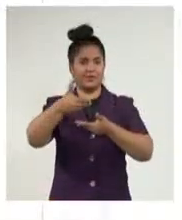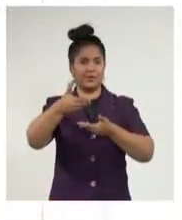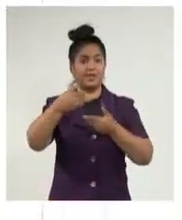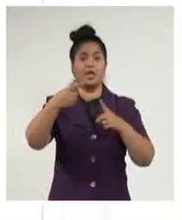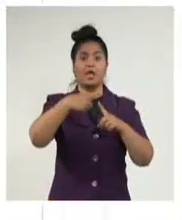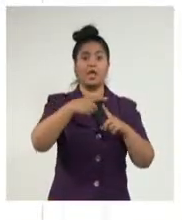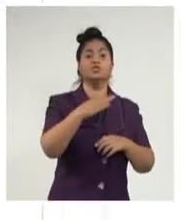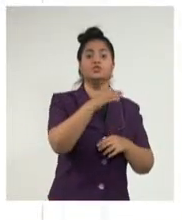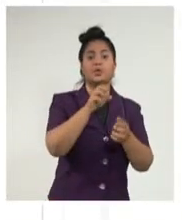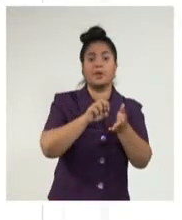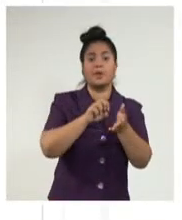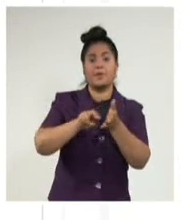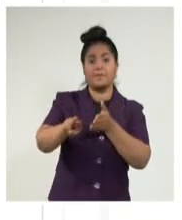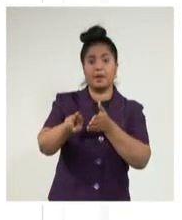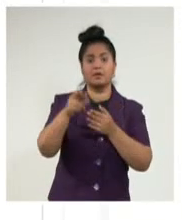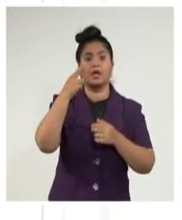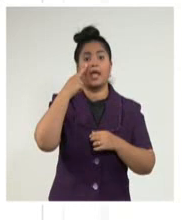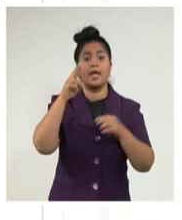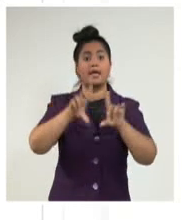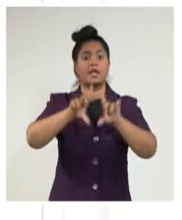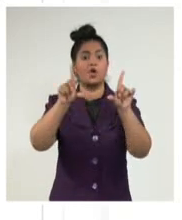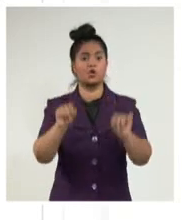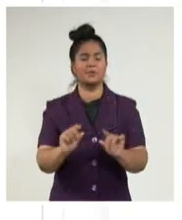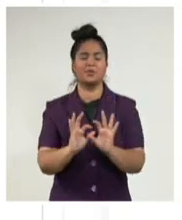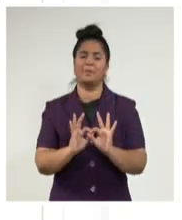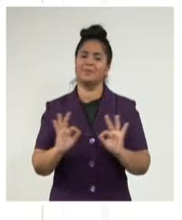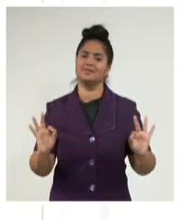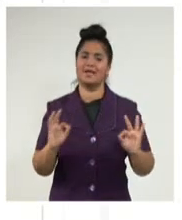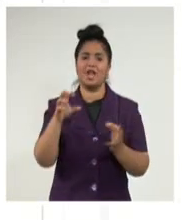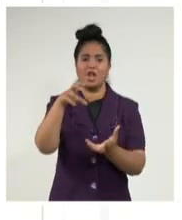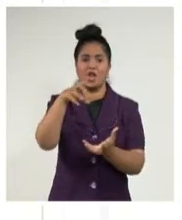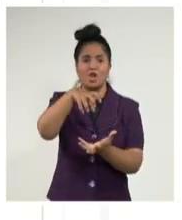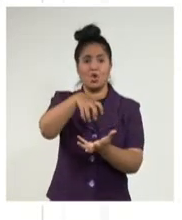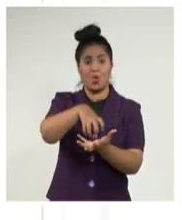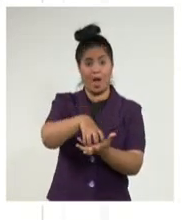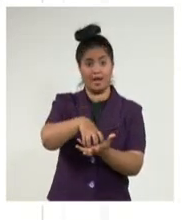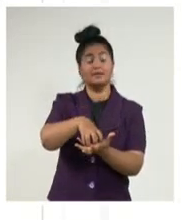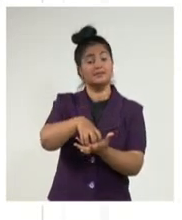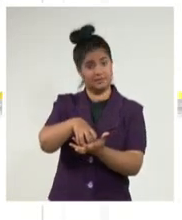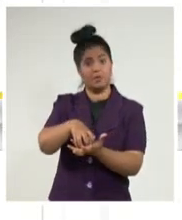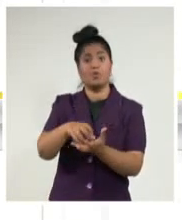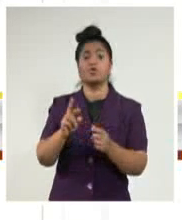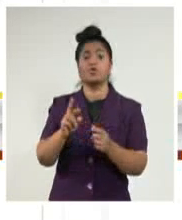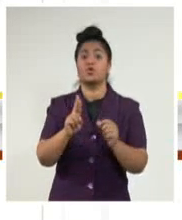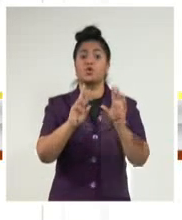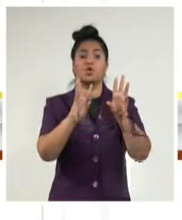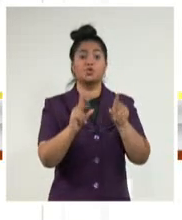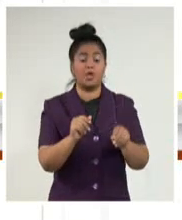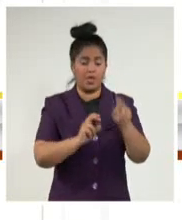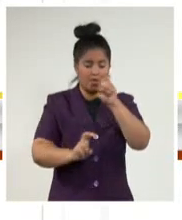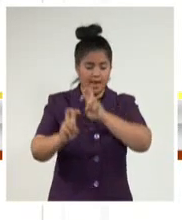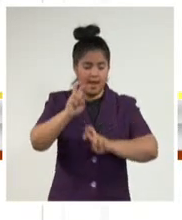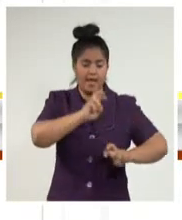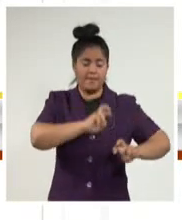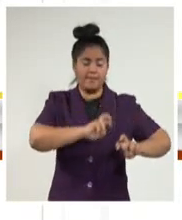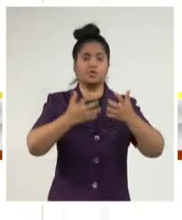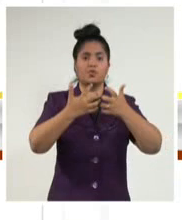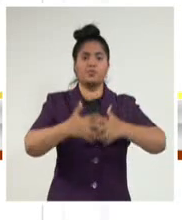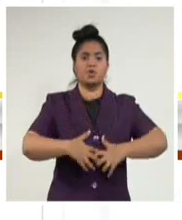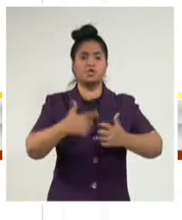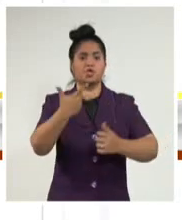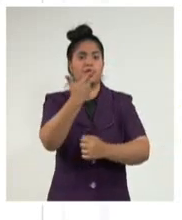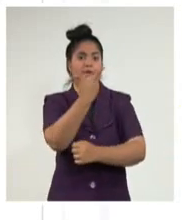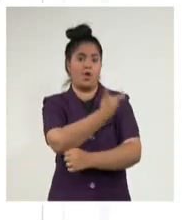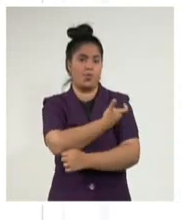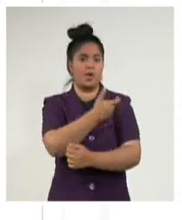red social Twitter el reconocimiento a la labor del Instituto Carlos Juan Finlay por los resultados obtenidos en la producción de vacunas, lo que